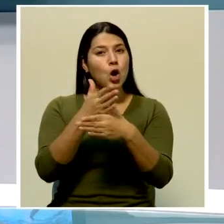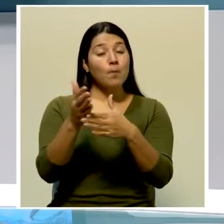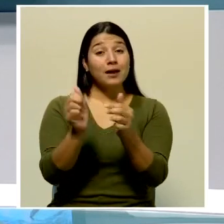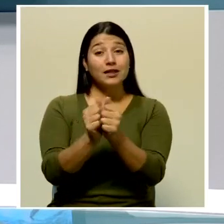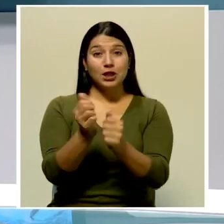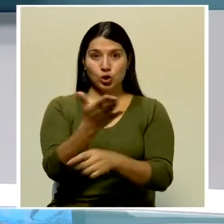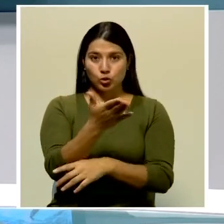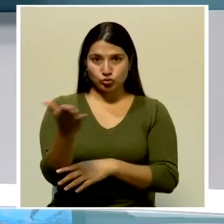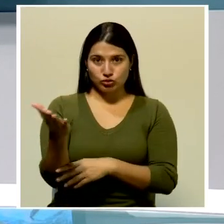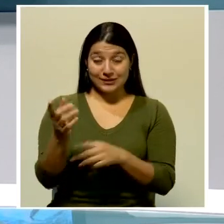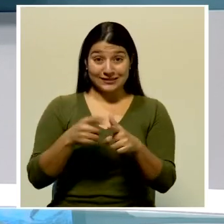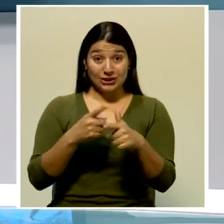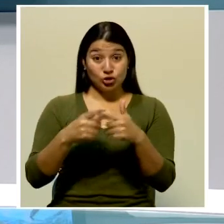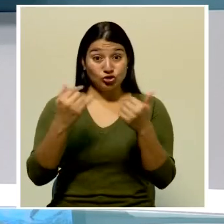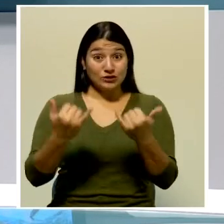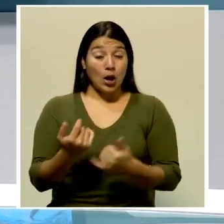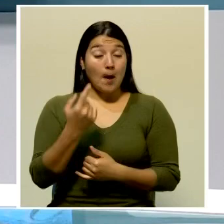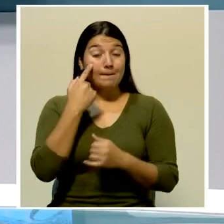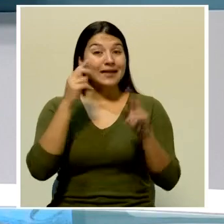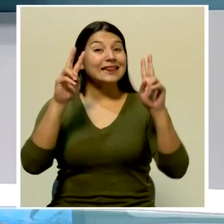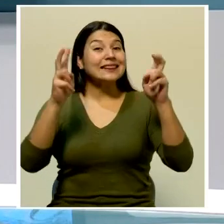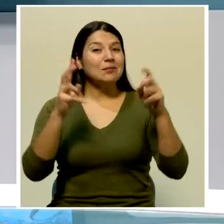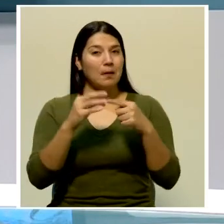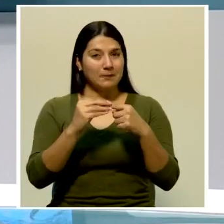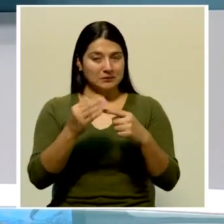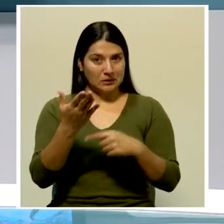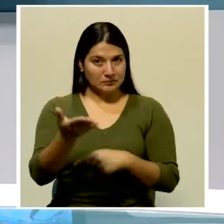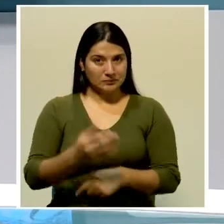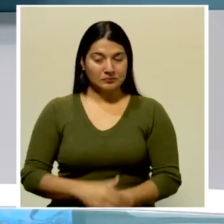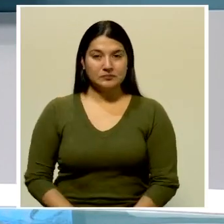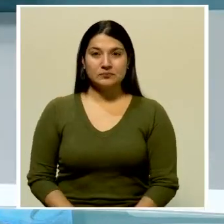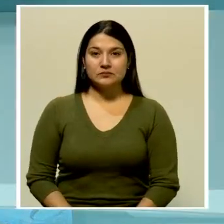vayamos a ver nuestros titulares. Adelante.